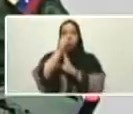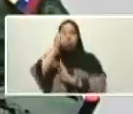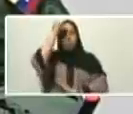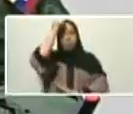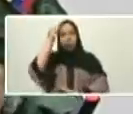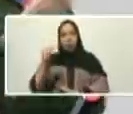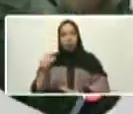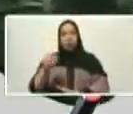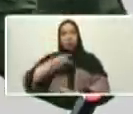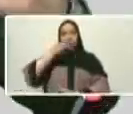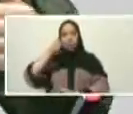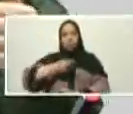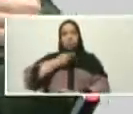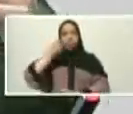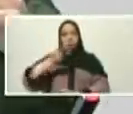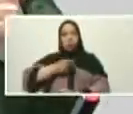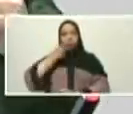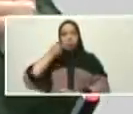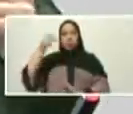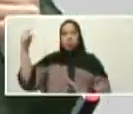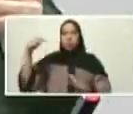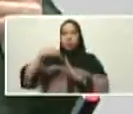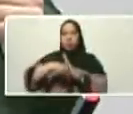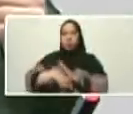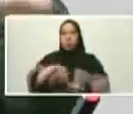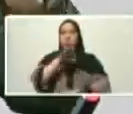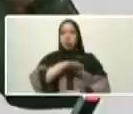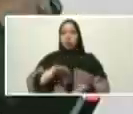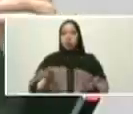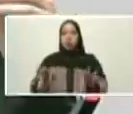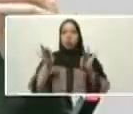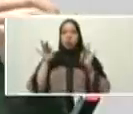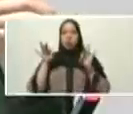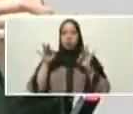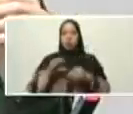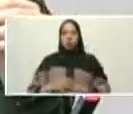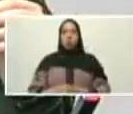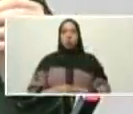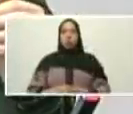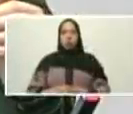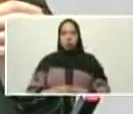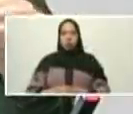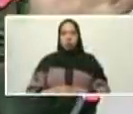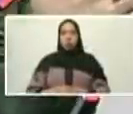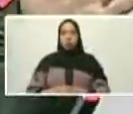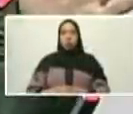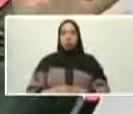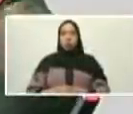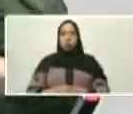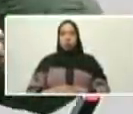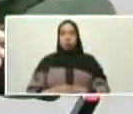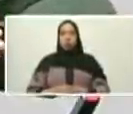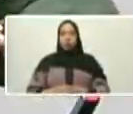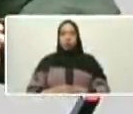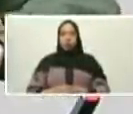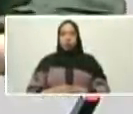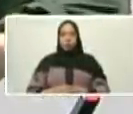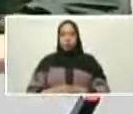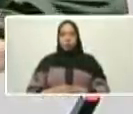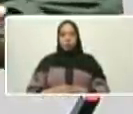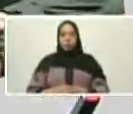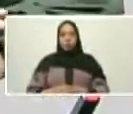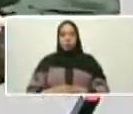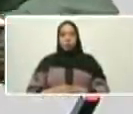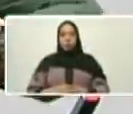político, una intuición especial que dijo, bueno, el momento es hoy, y así se dio. Por estas